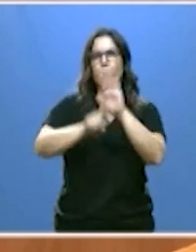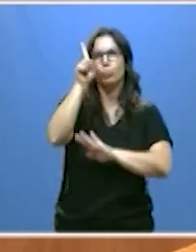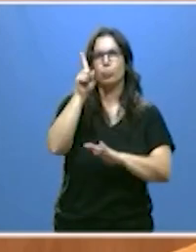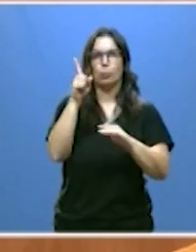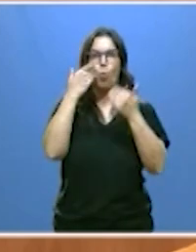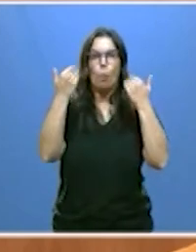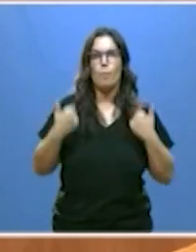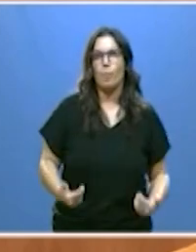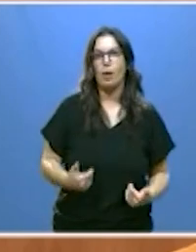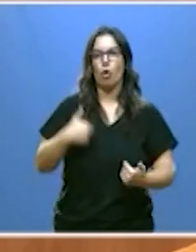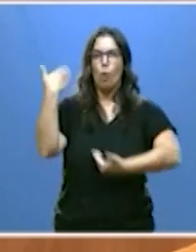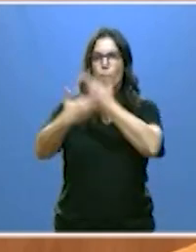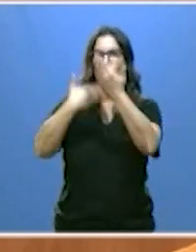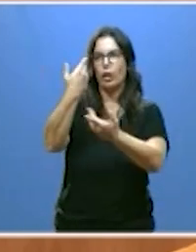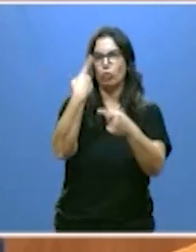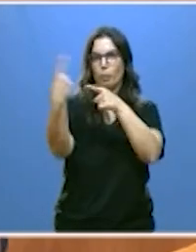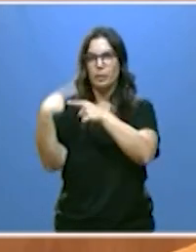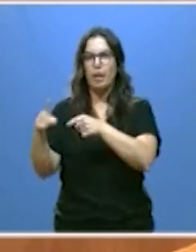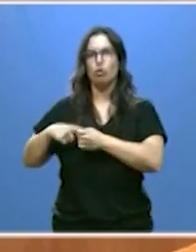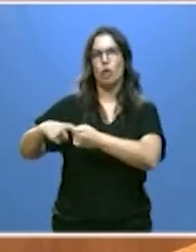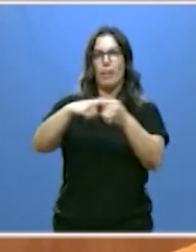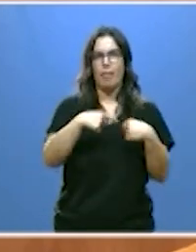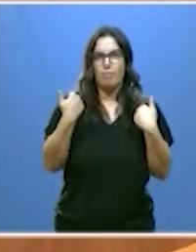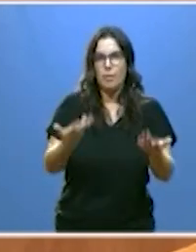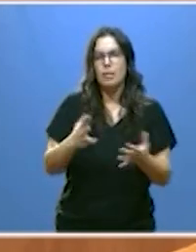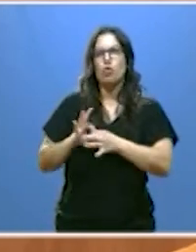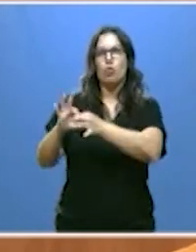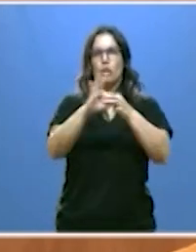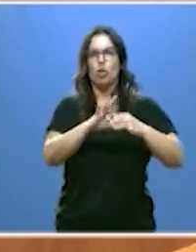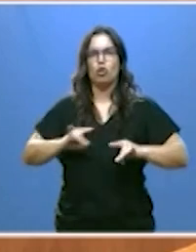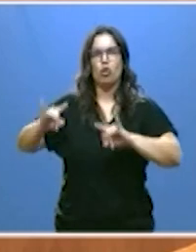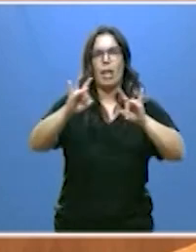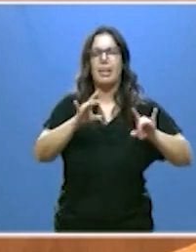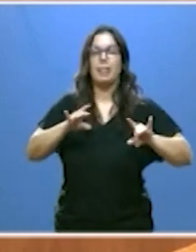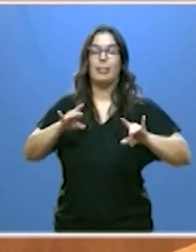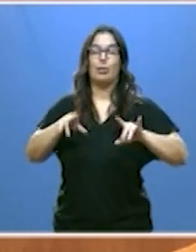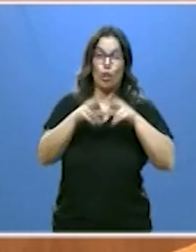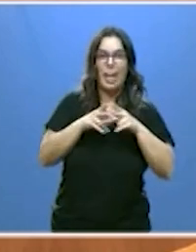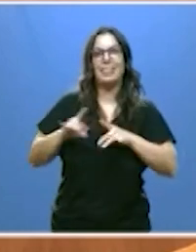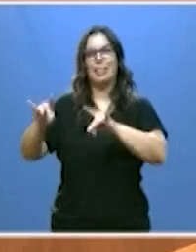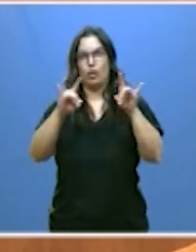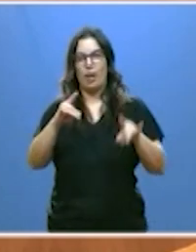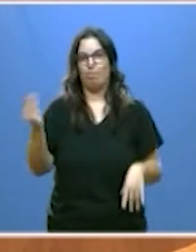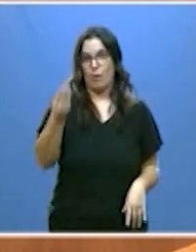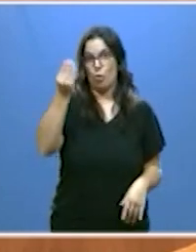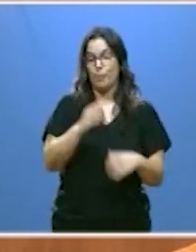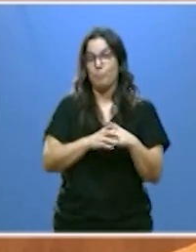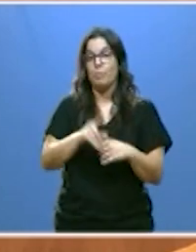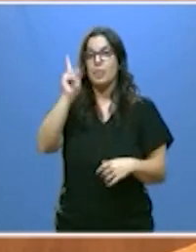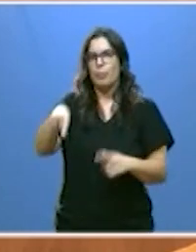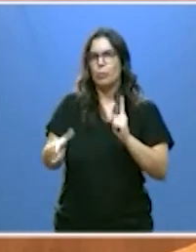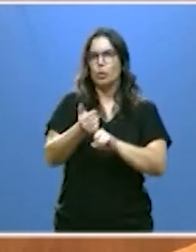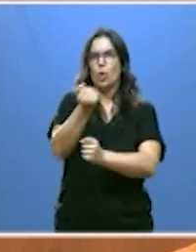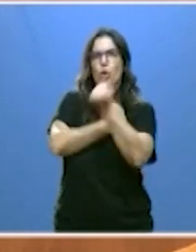humano, progreso material, solidaridad y cohesión social y territorial. Nos hemos dotado de una economía